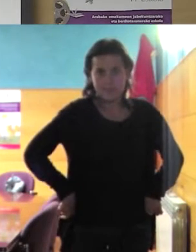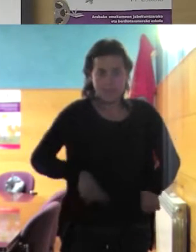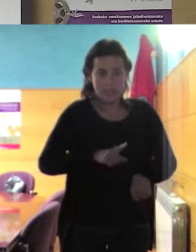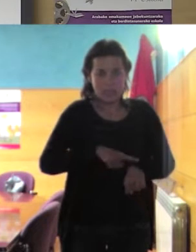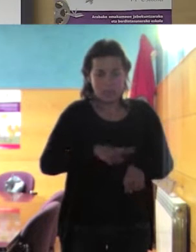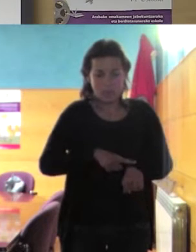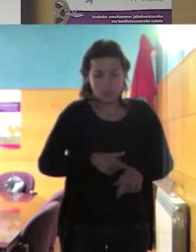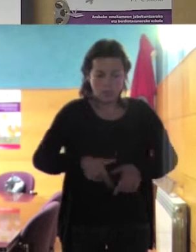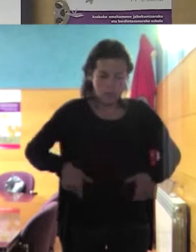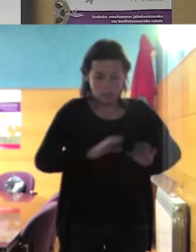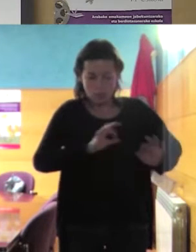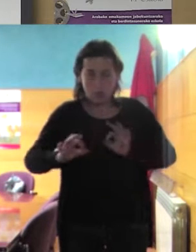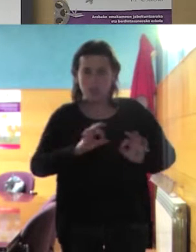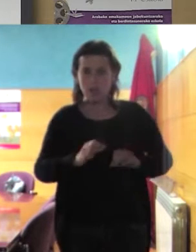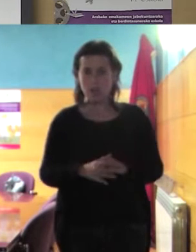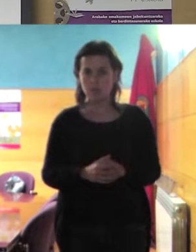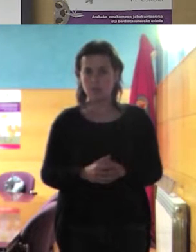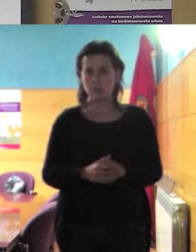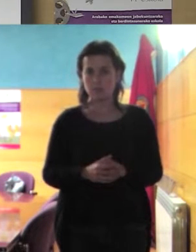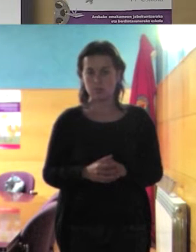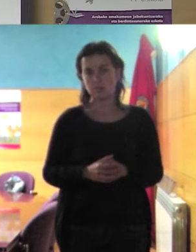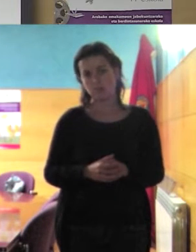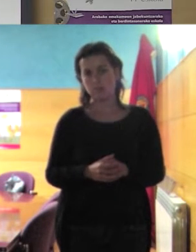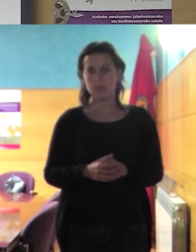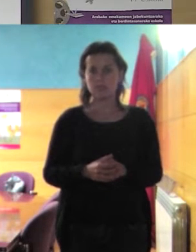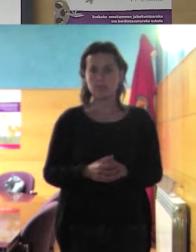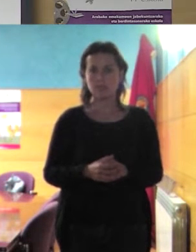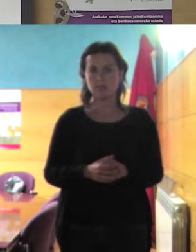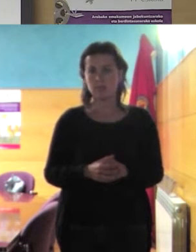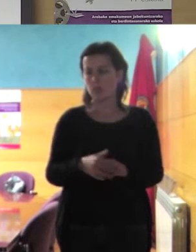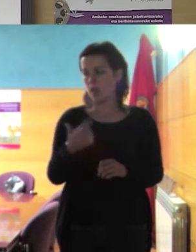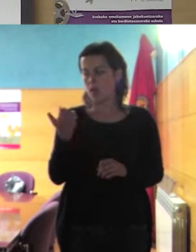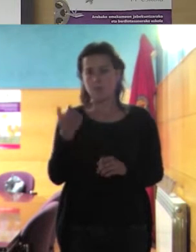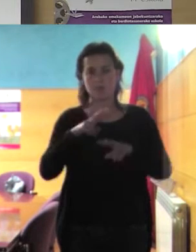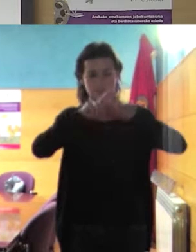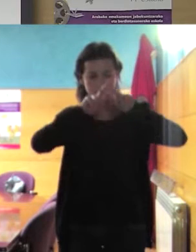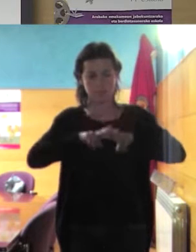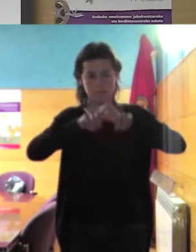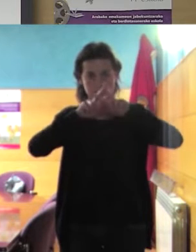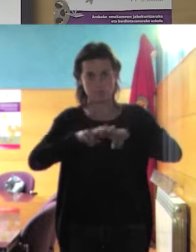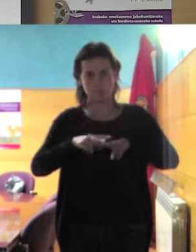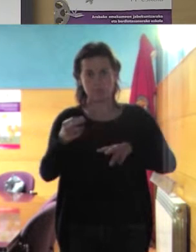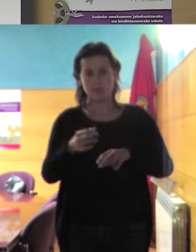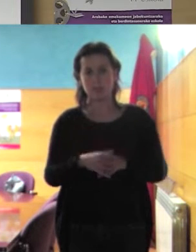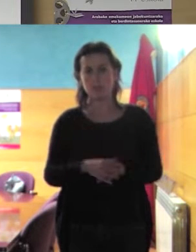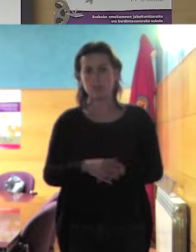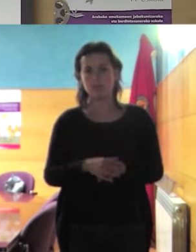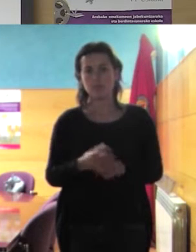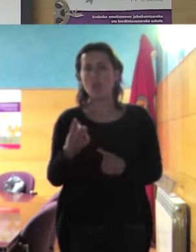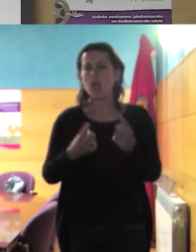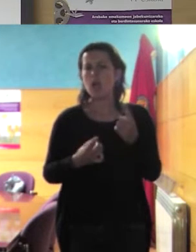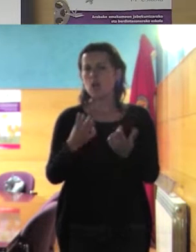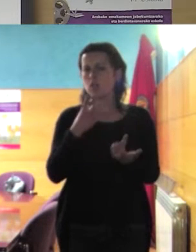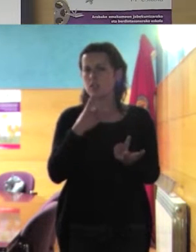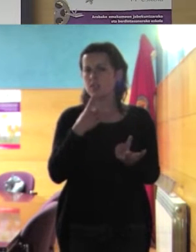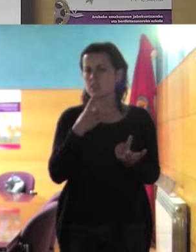en fin entonces pues sí aquí tenemos un análisis un análisis claro hubo quien dijo pero bueno ¿qué va a ser? que